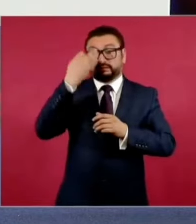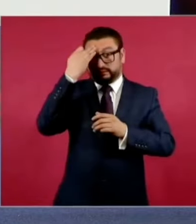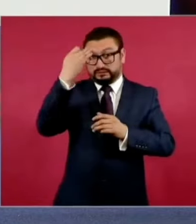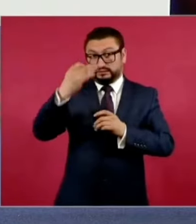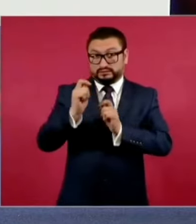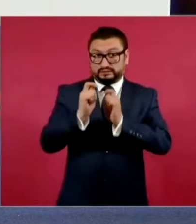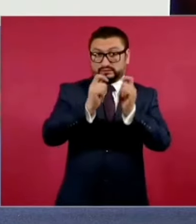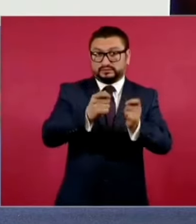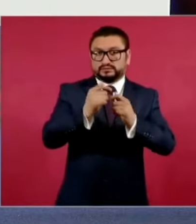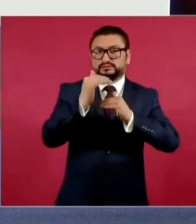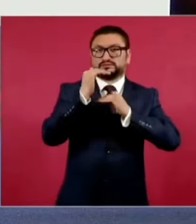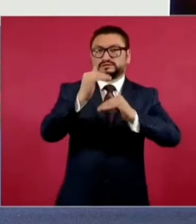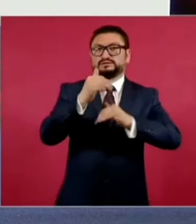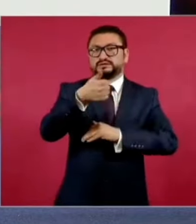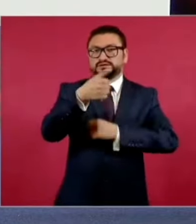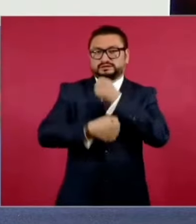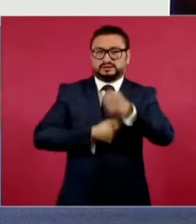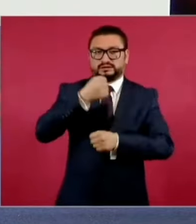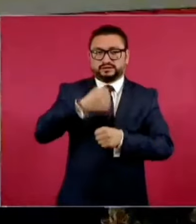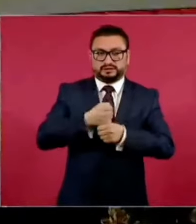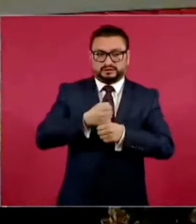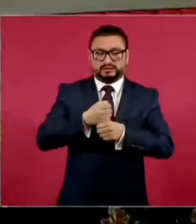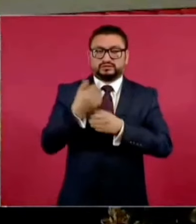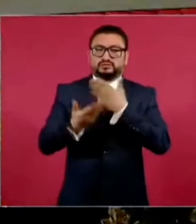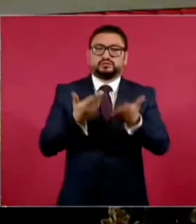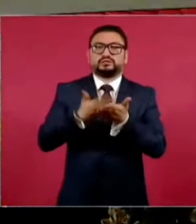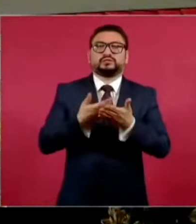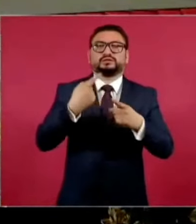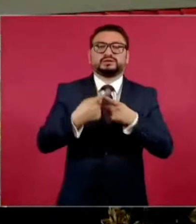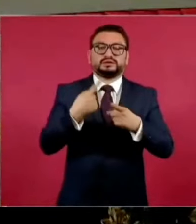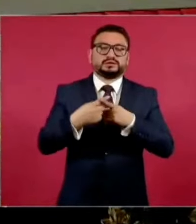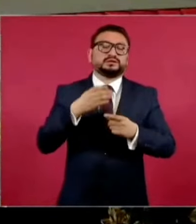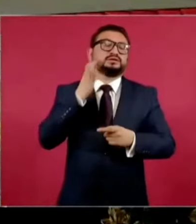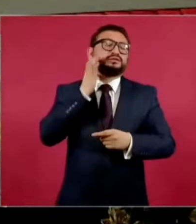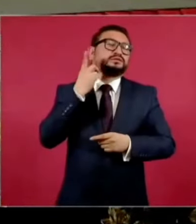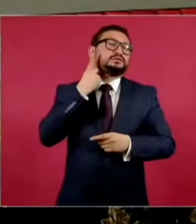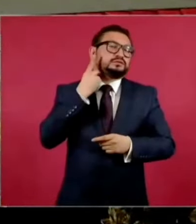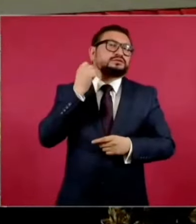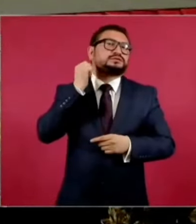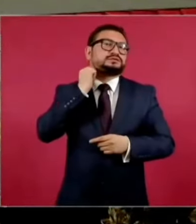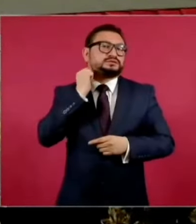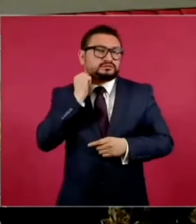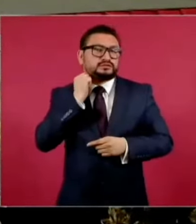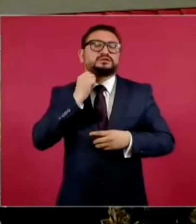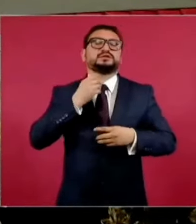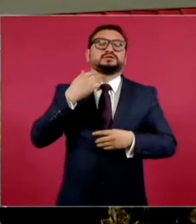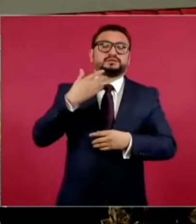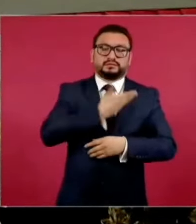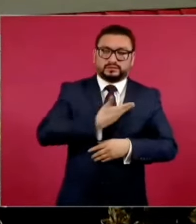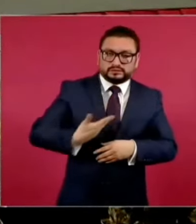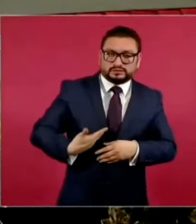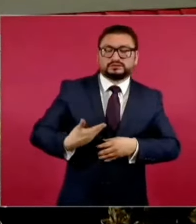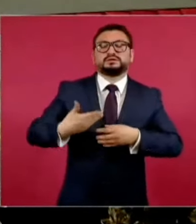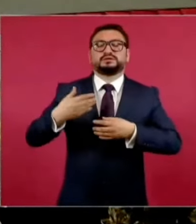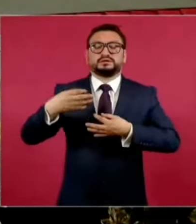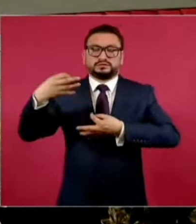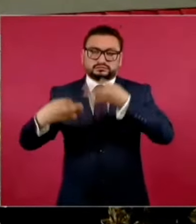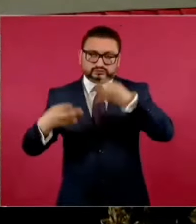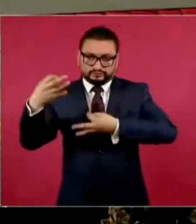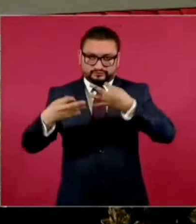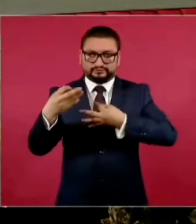propuesta por los poderes de la Unión. Ya dijimos, por el Ejecutivo, por el Legislativo y por el Judicial.